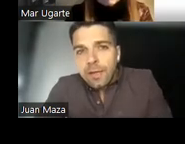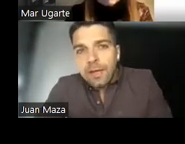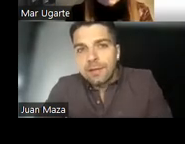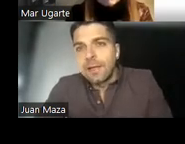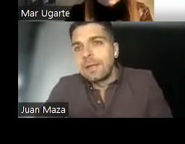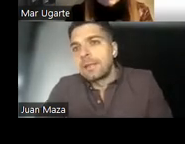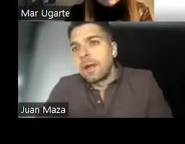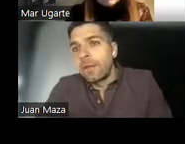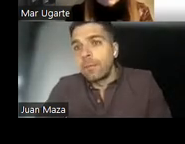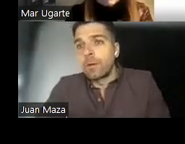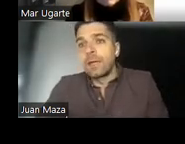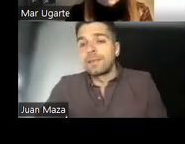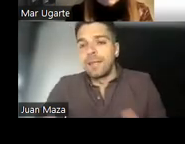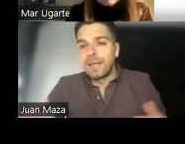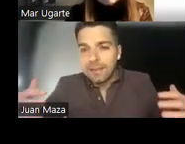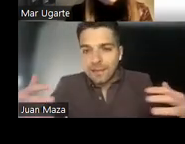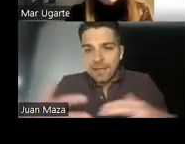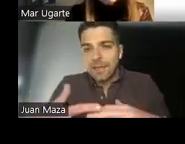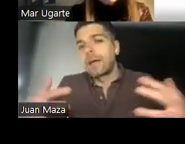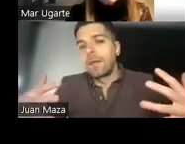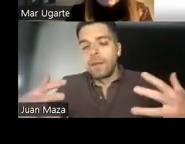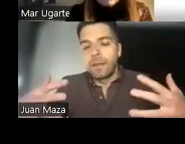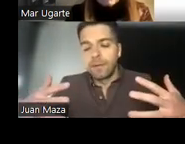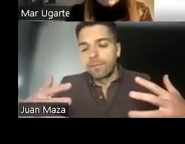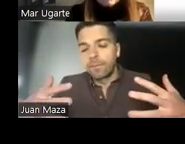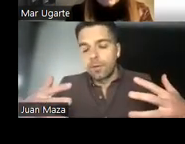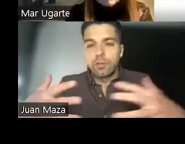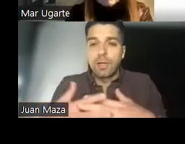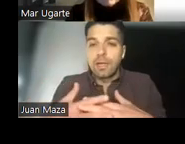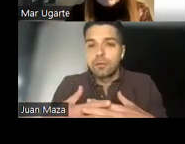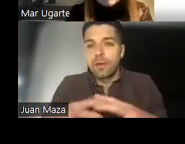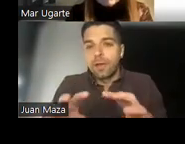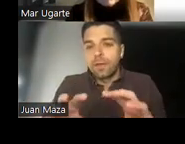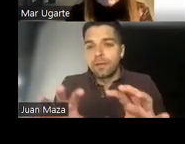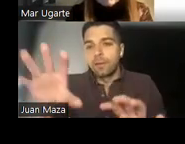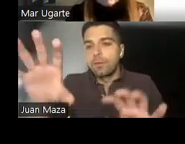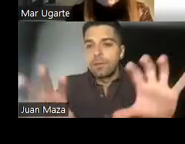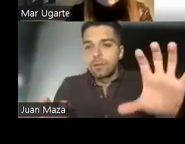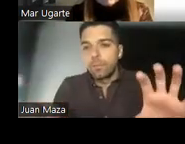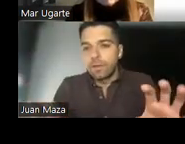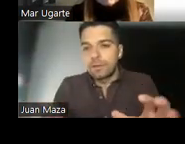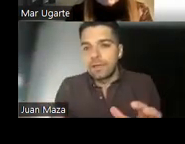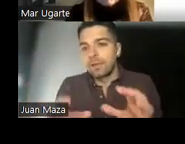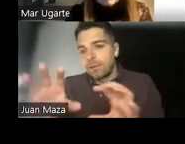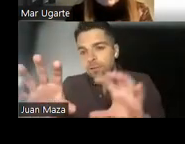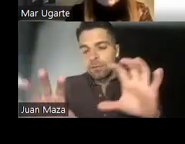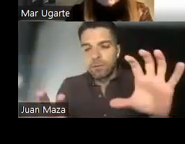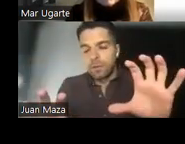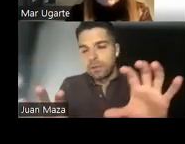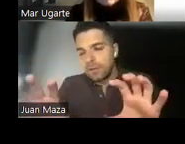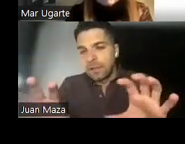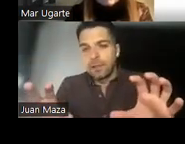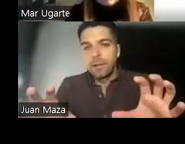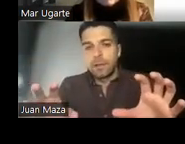si no llega la señal eléctrica al cerebro, que es el que se encarga de cohesionarlas todas y según distintos porcentajes, según